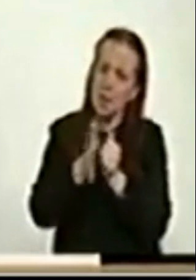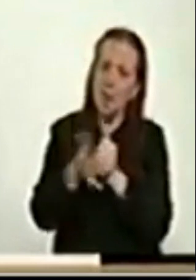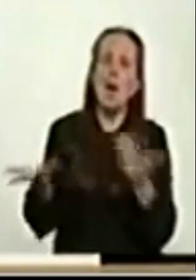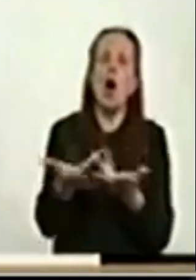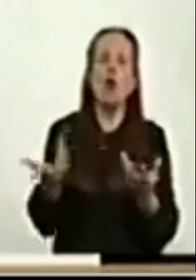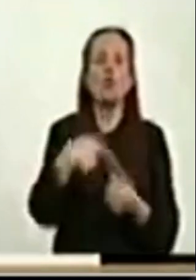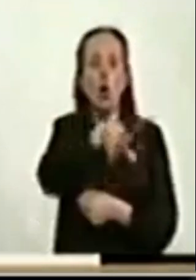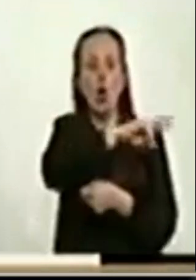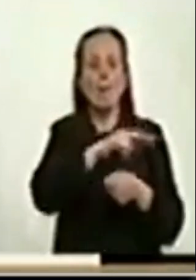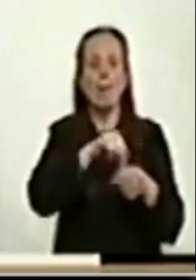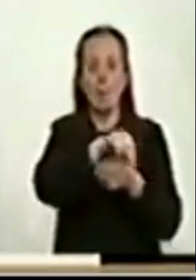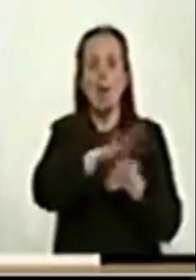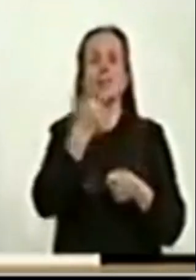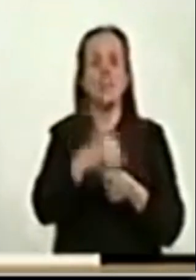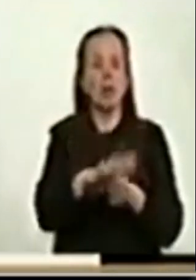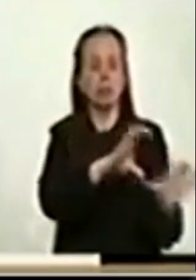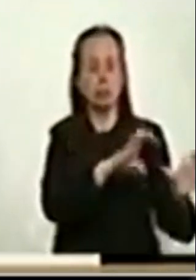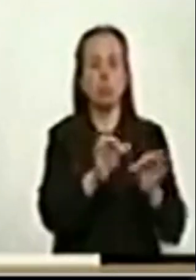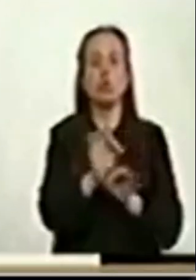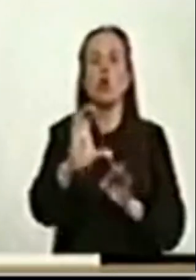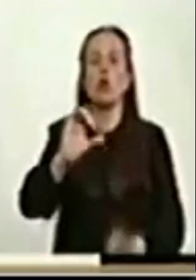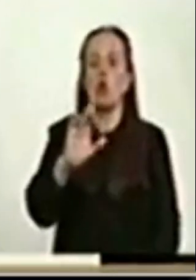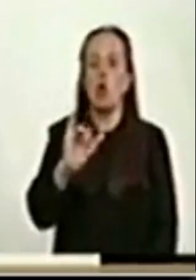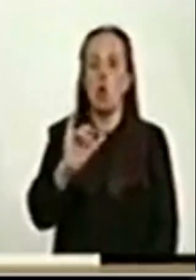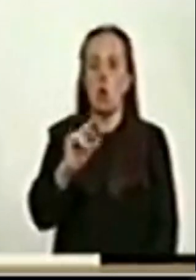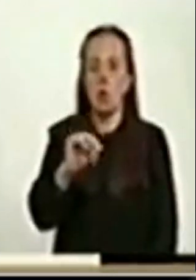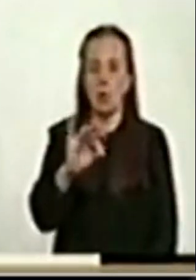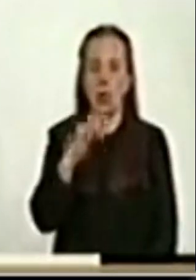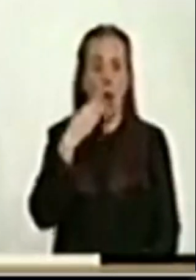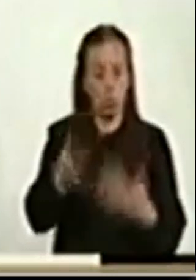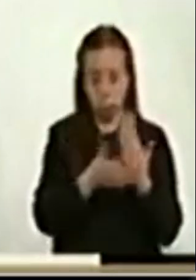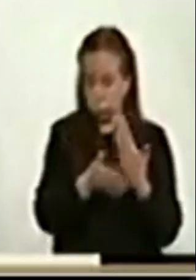del resguardo indígena Páez de Corinto. Aquí tengo el documento original.